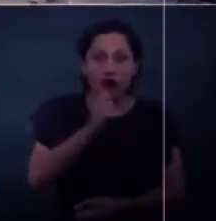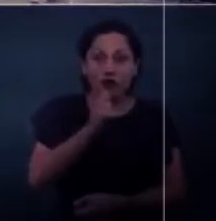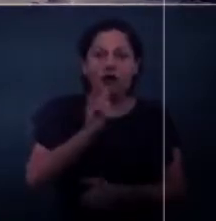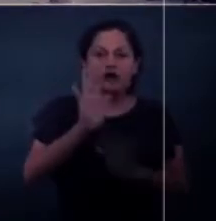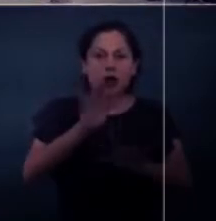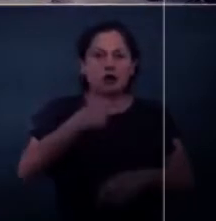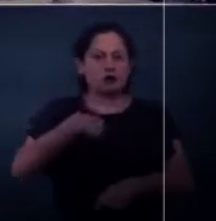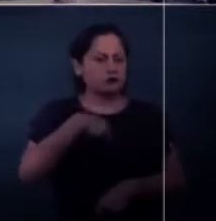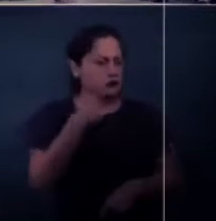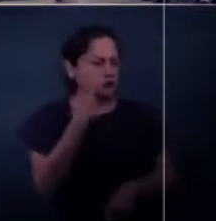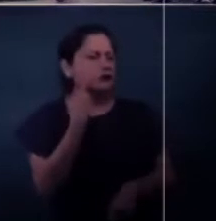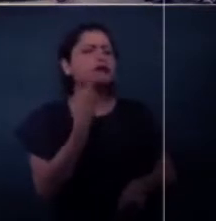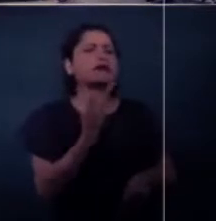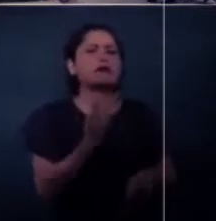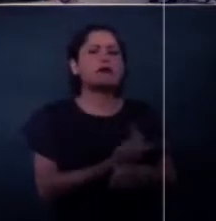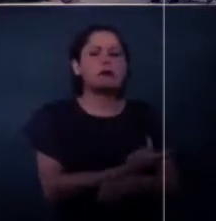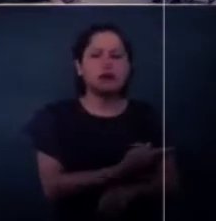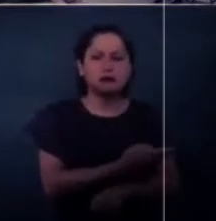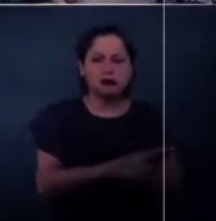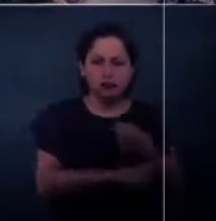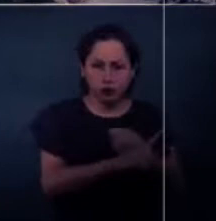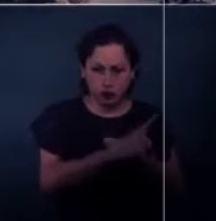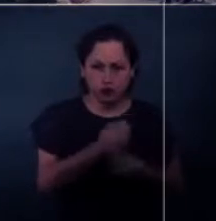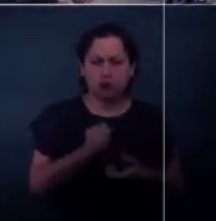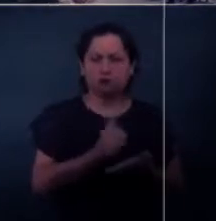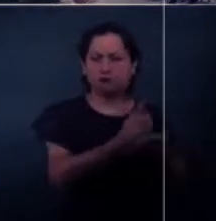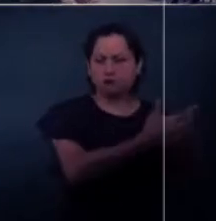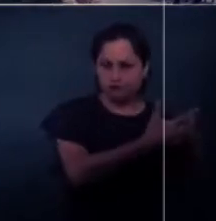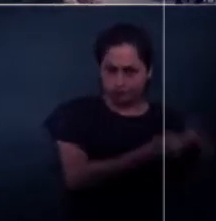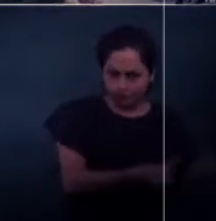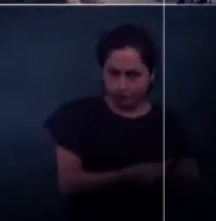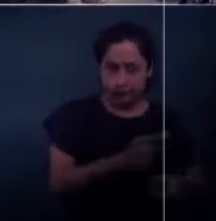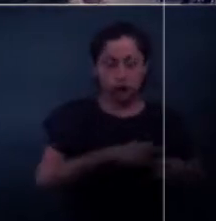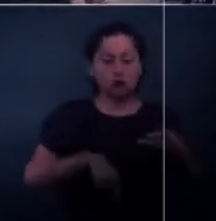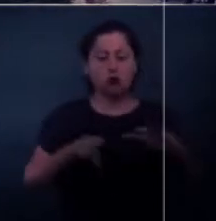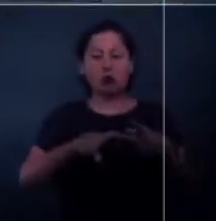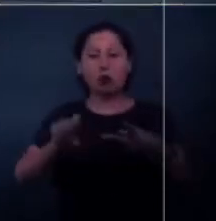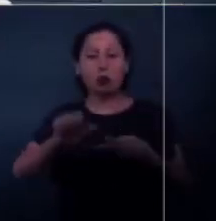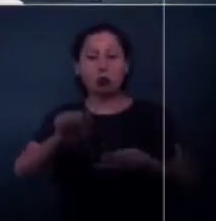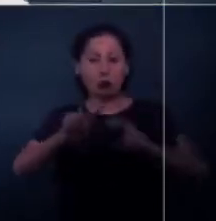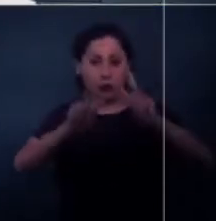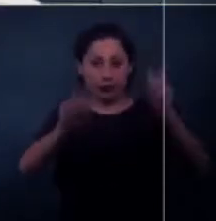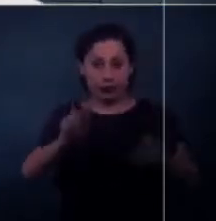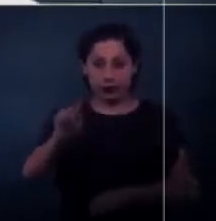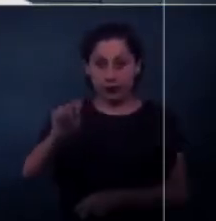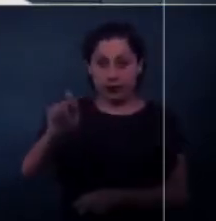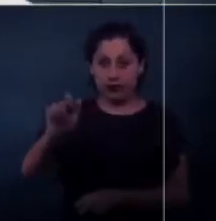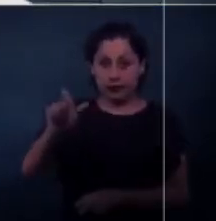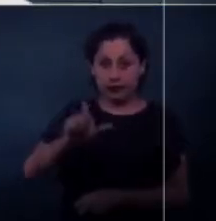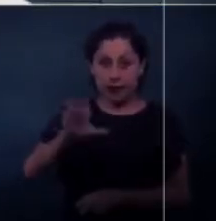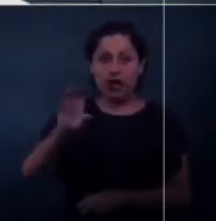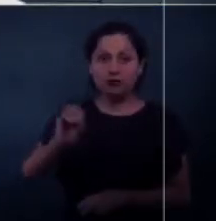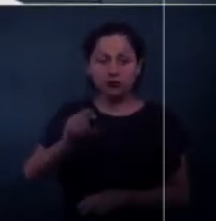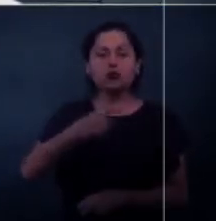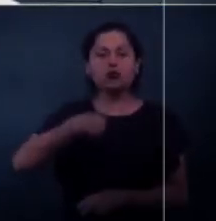En el caso de Taxco, estamos en la mejor disposición de ayudar